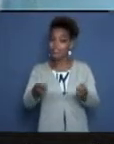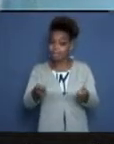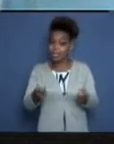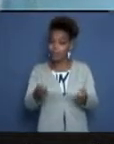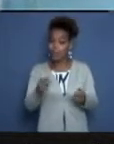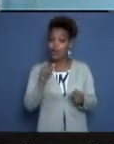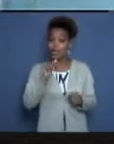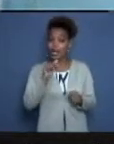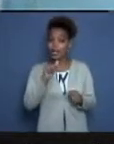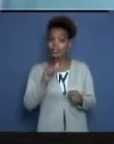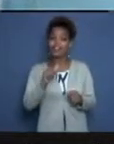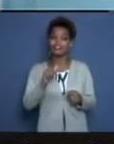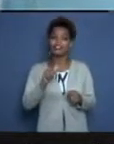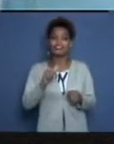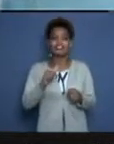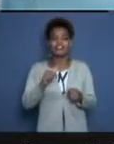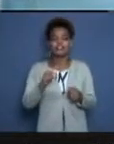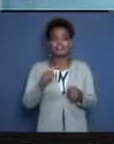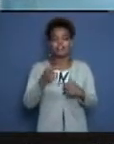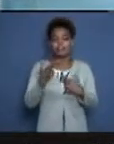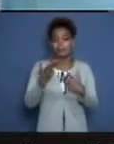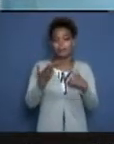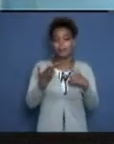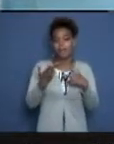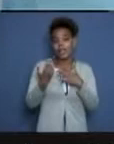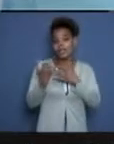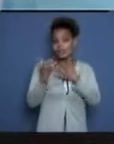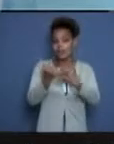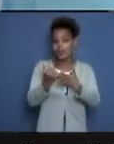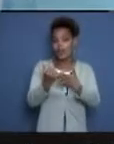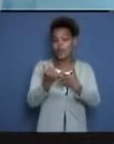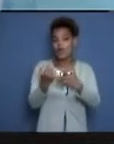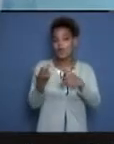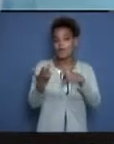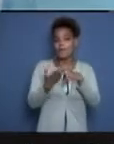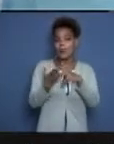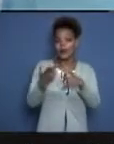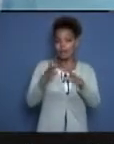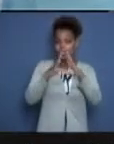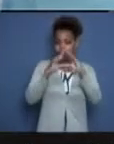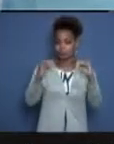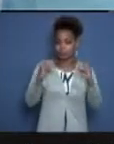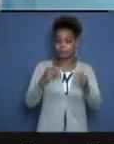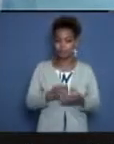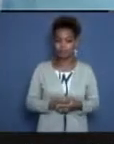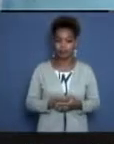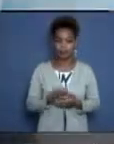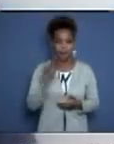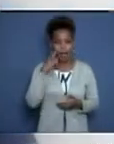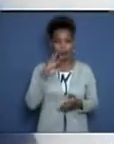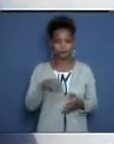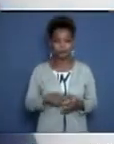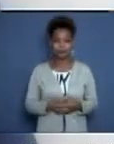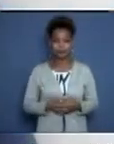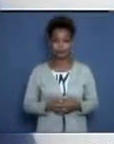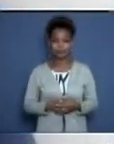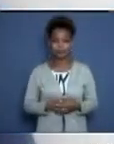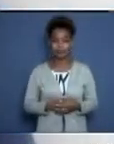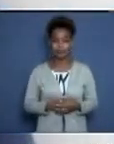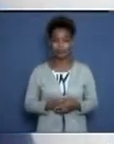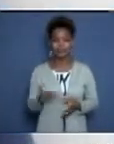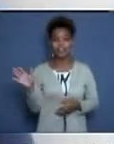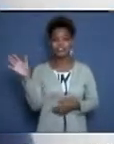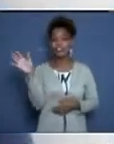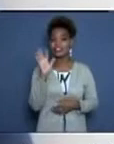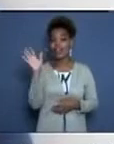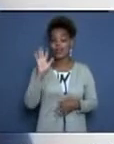en medio de la cita estival. Vamos a ver qué nos comenta Noire sobre el final de estos Juegos. Sí, el saludo para